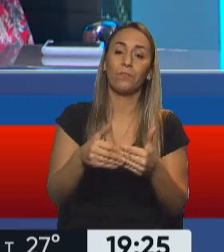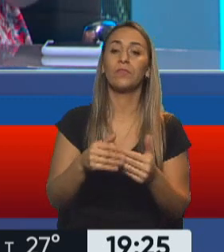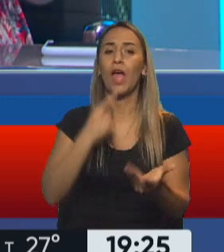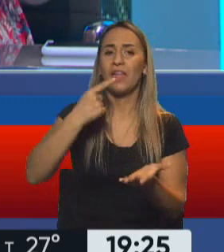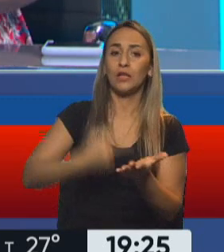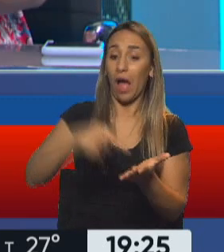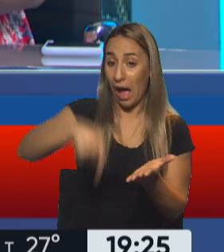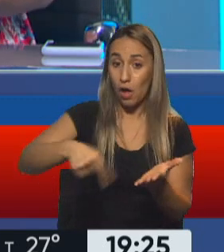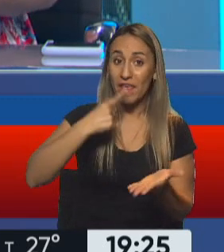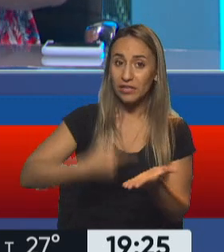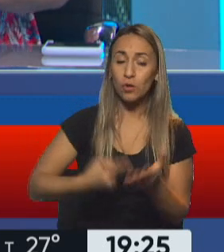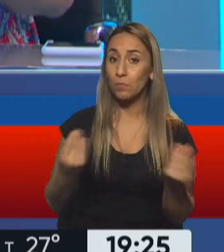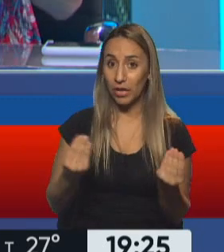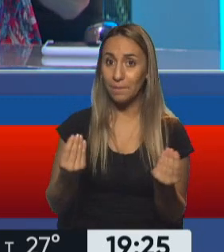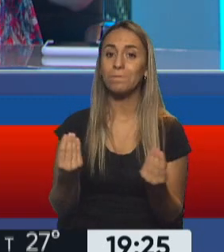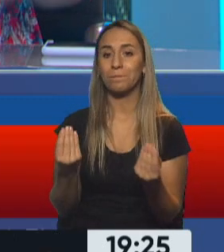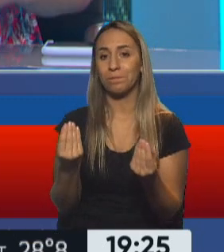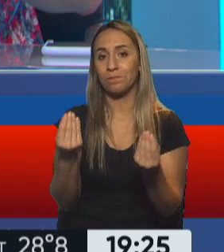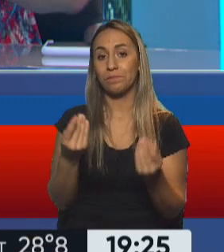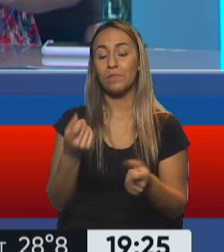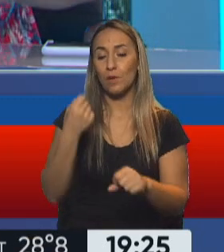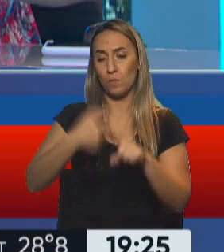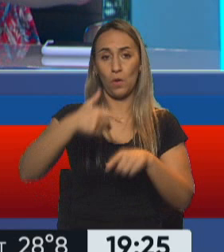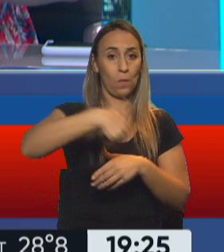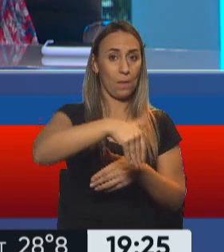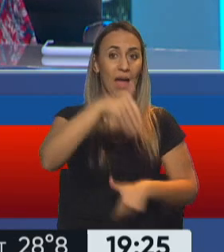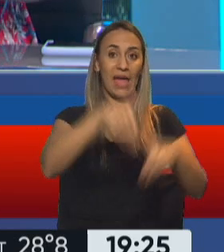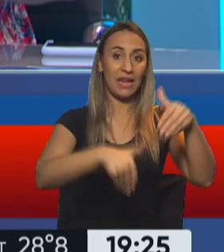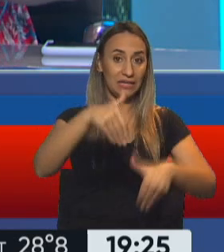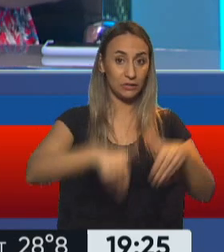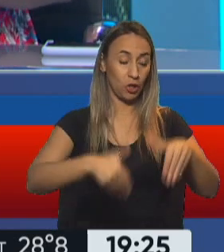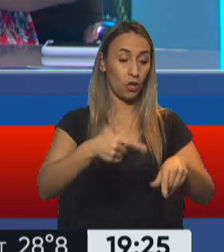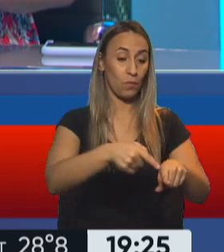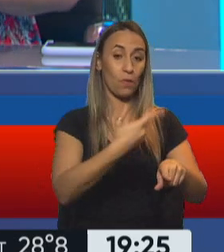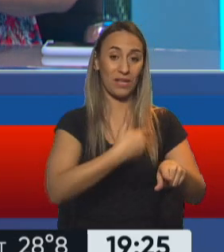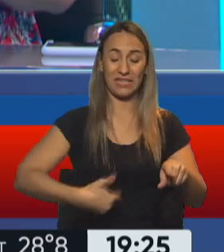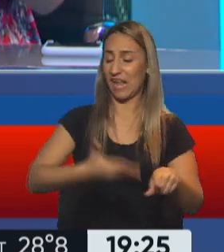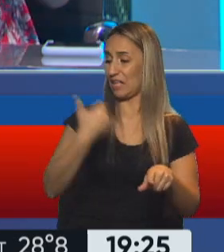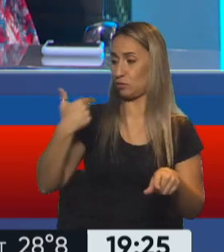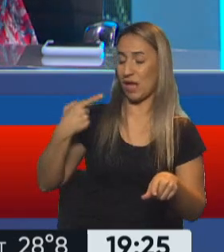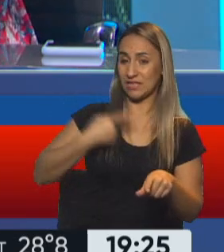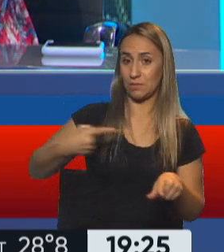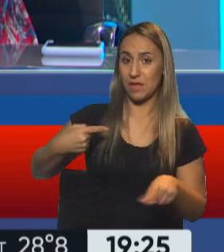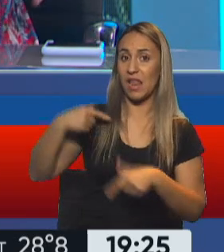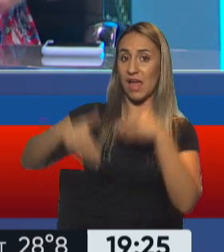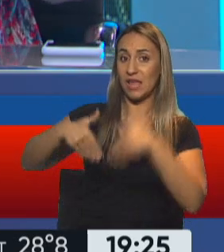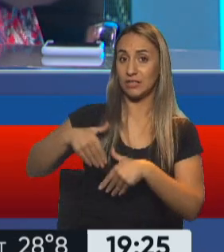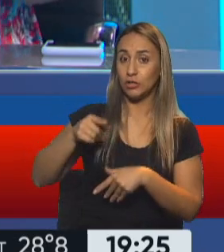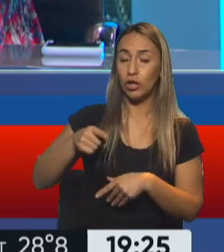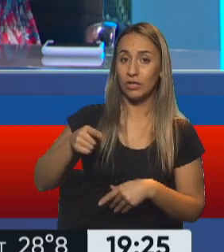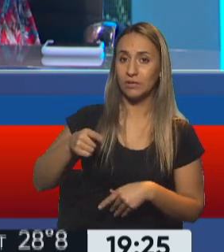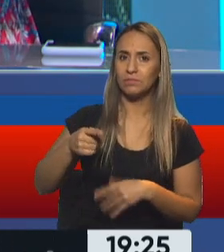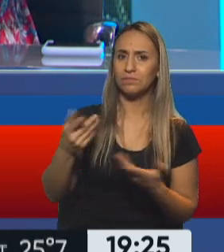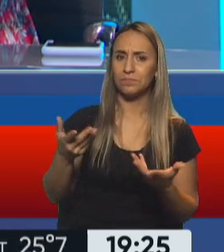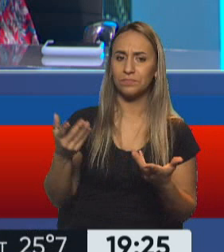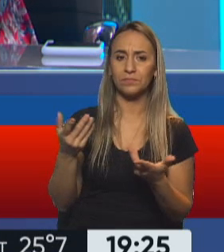Bueno, claramente tiene que ver con las elecciones presidenciales de hace unas semanas nomás allá, ¿por qué? Porque sabemos que